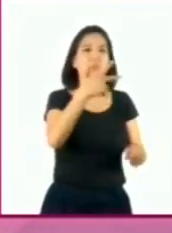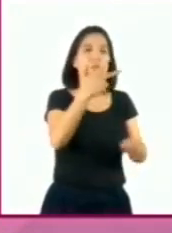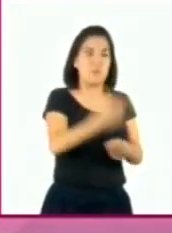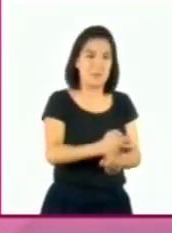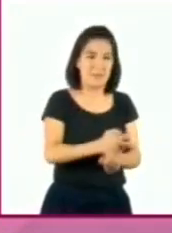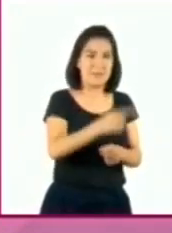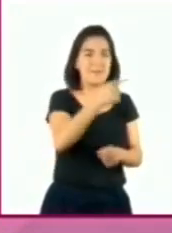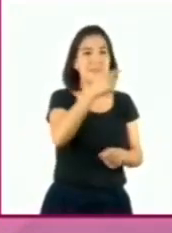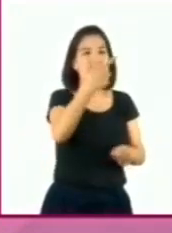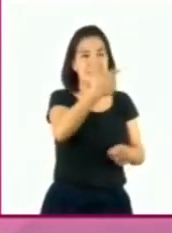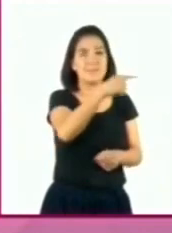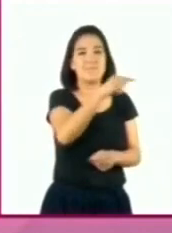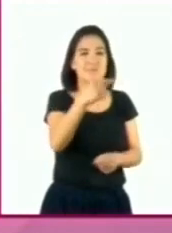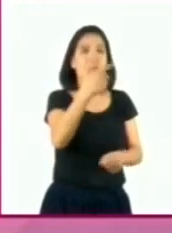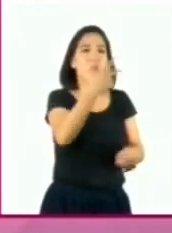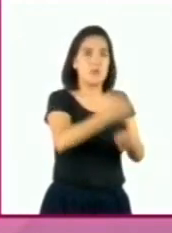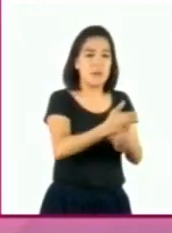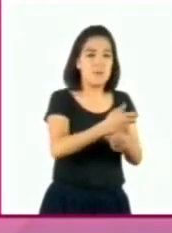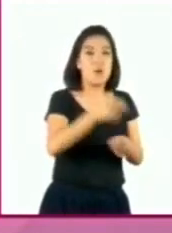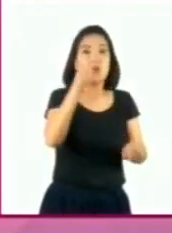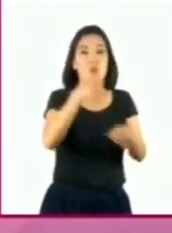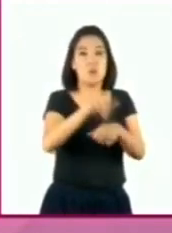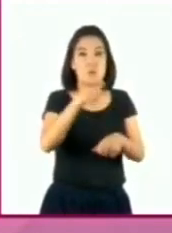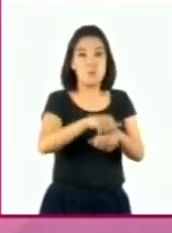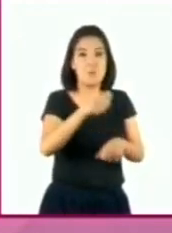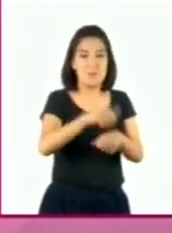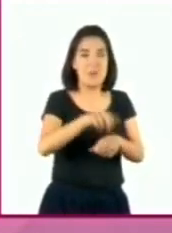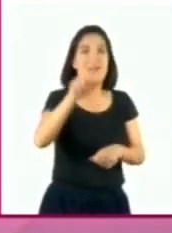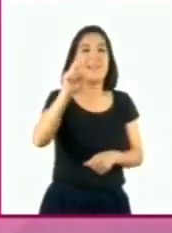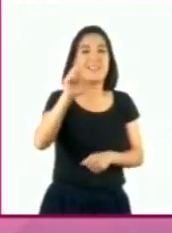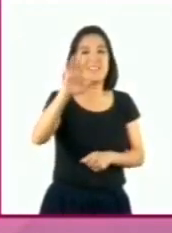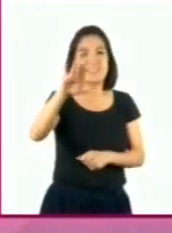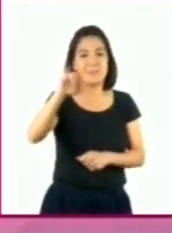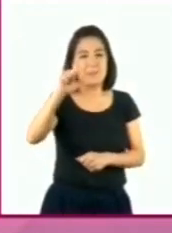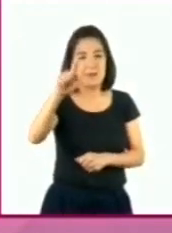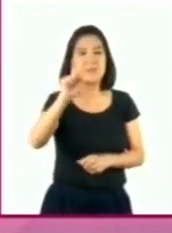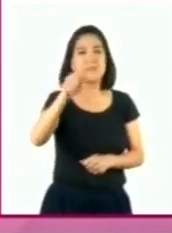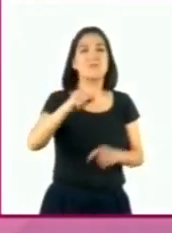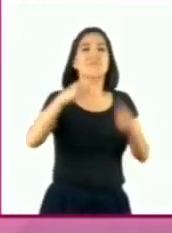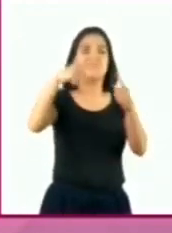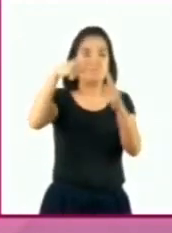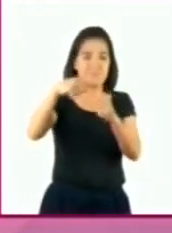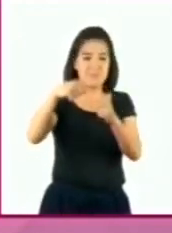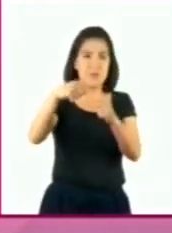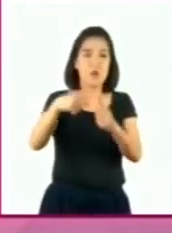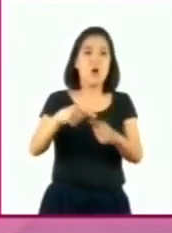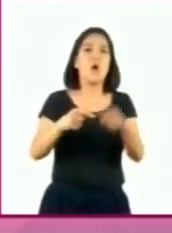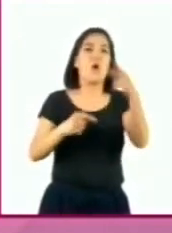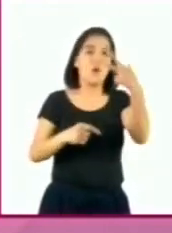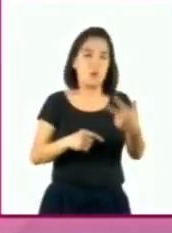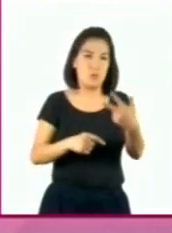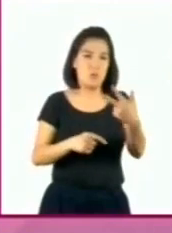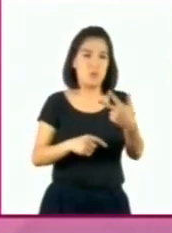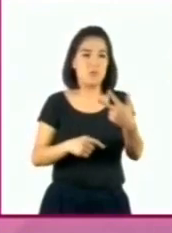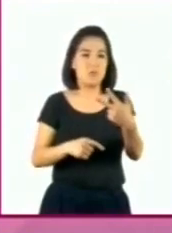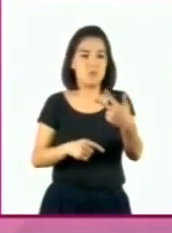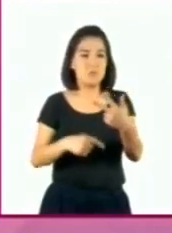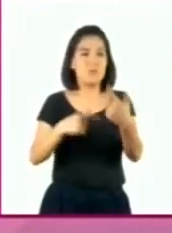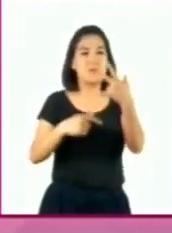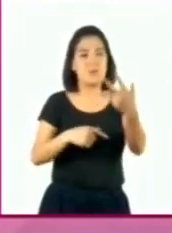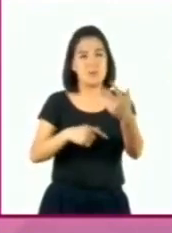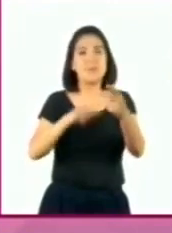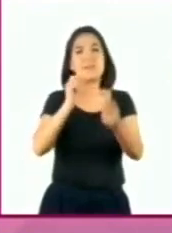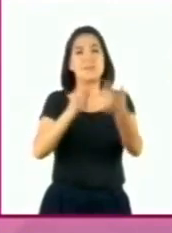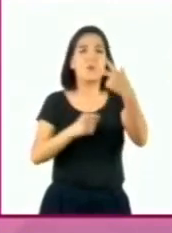Para convertirla en número decimal, divide el numerador entre el denominador, es decir, 7